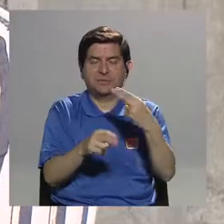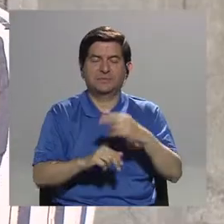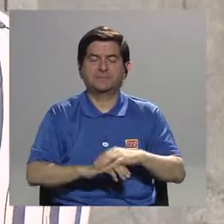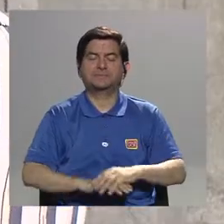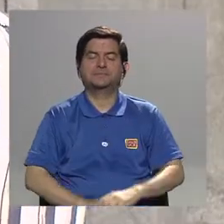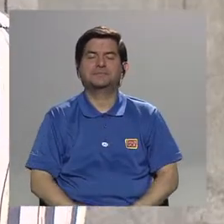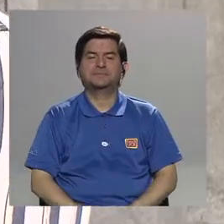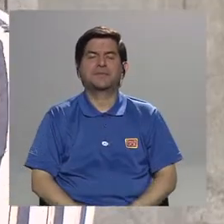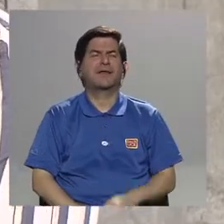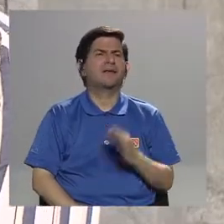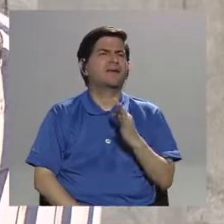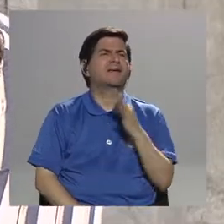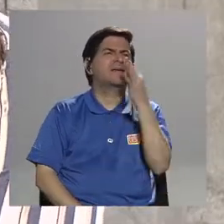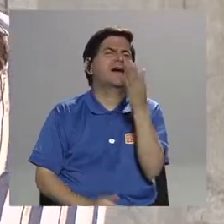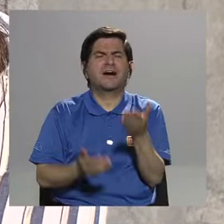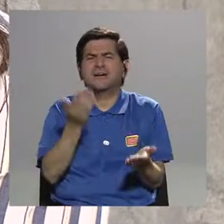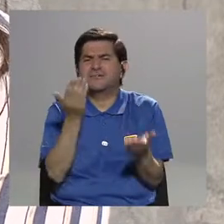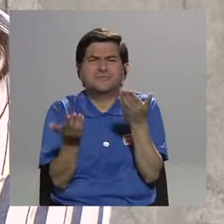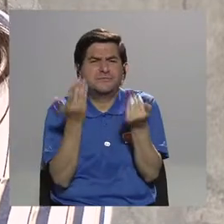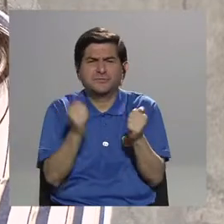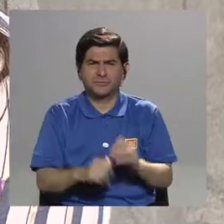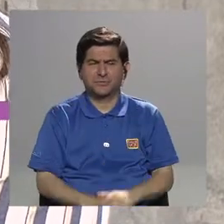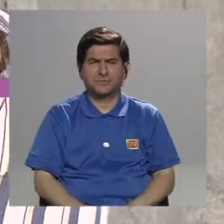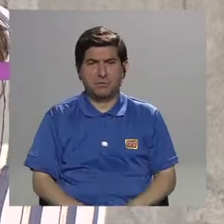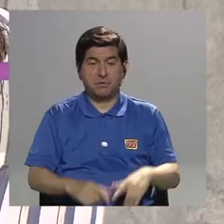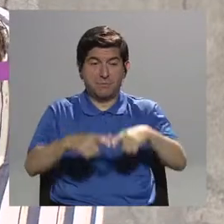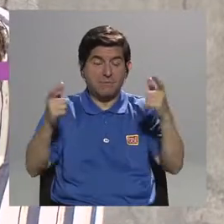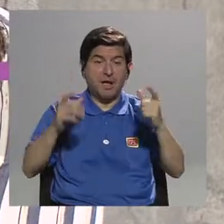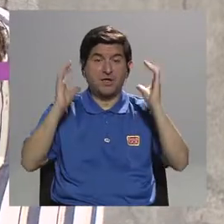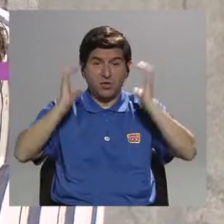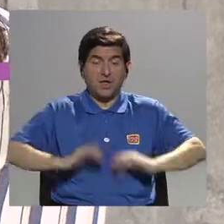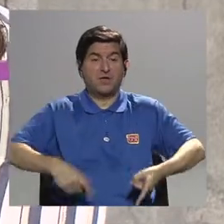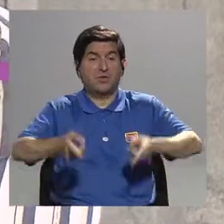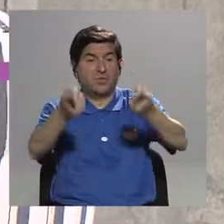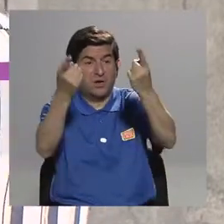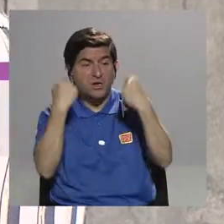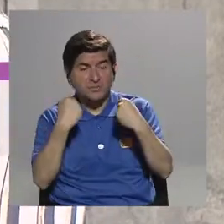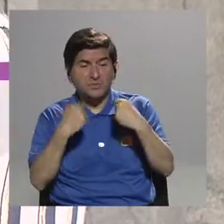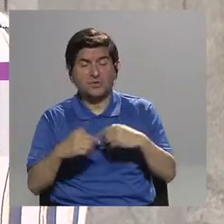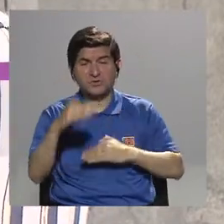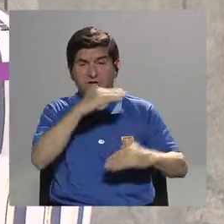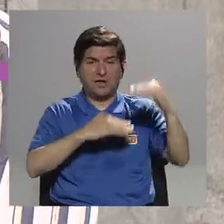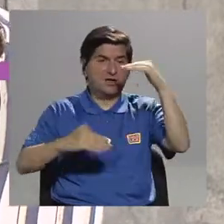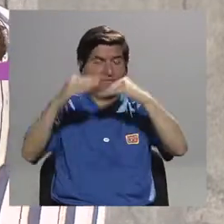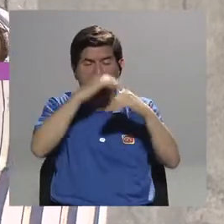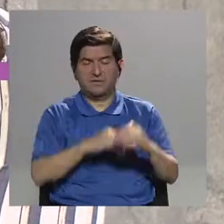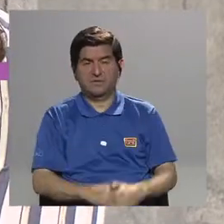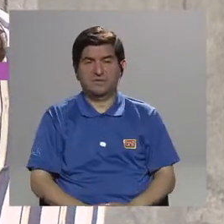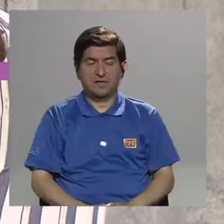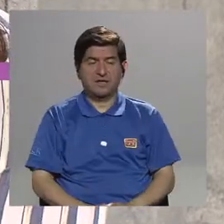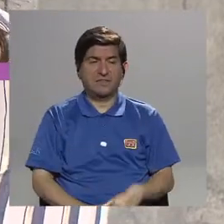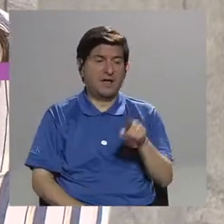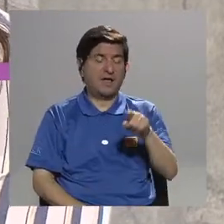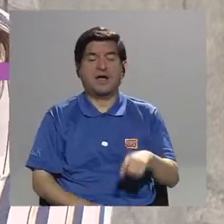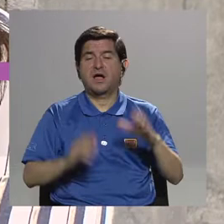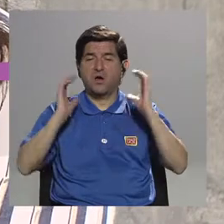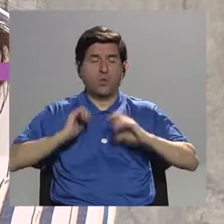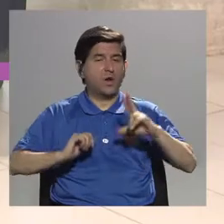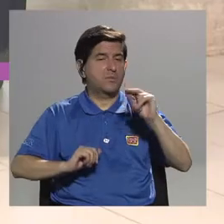programa? El grueso de los cuerpos que ingresaban a la facultad eran no reclamados, ¿verdad? Que por ley general de salud,